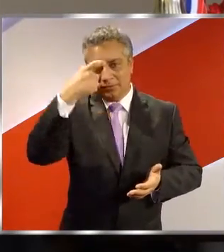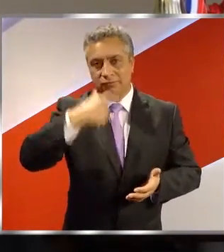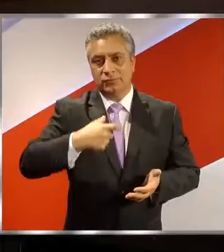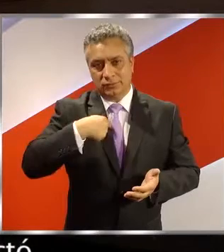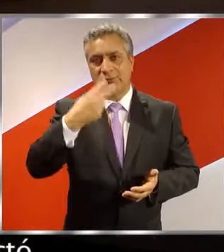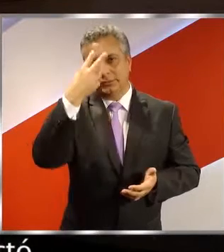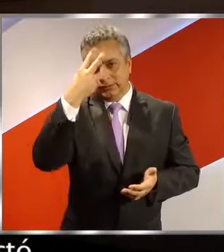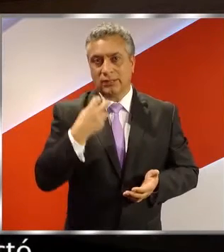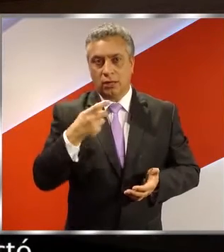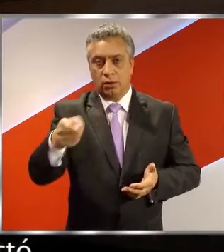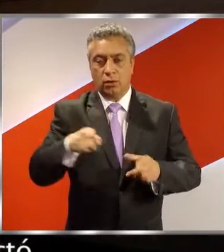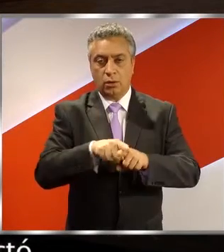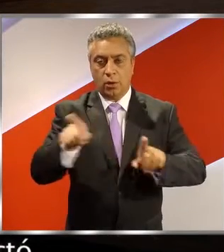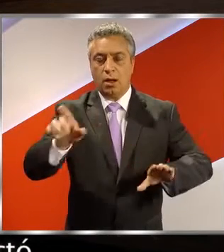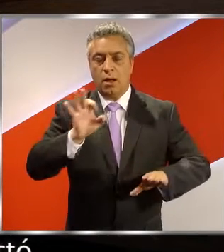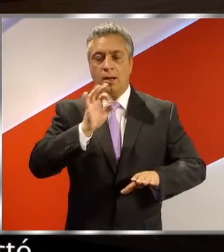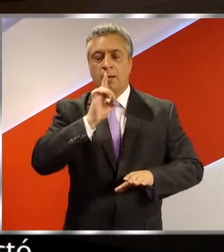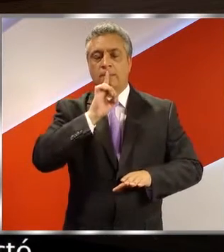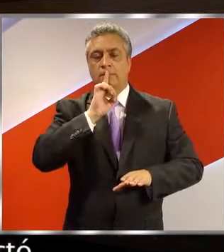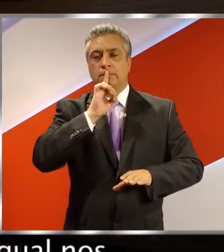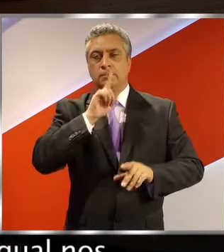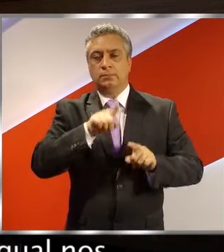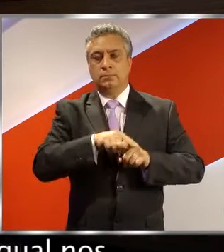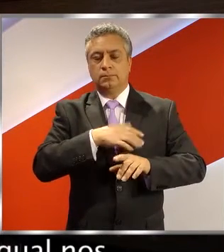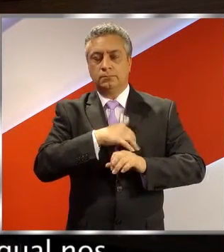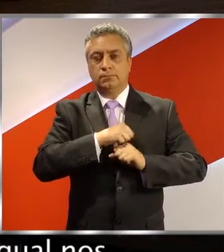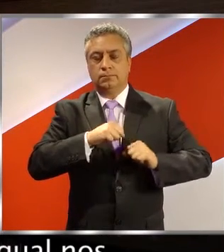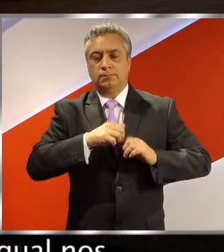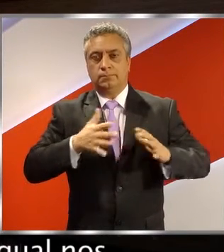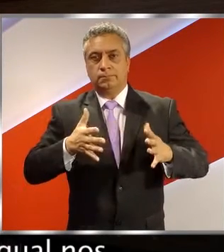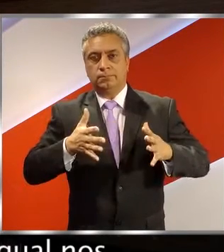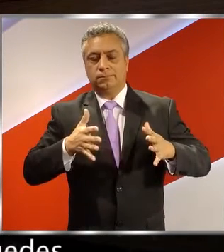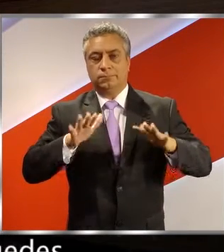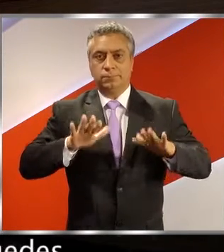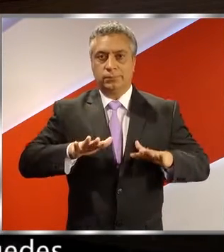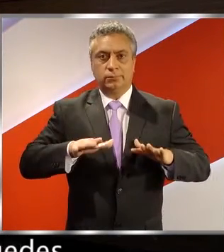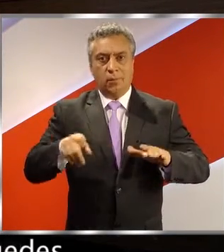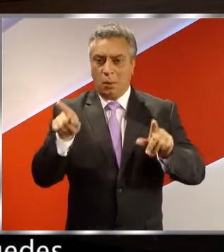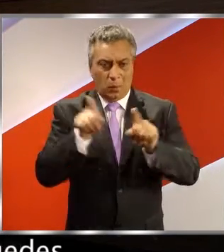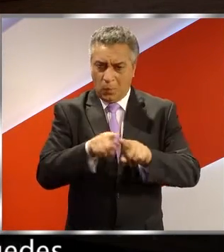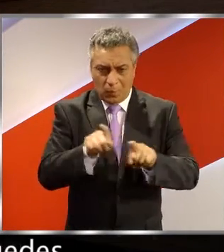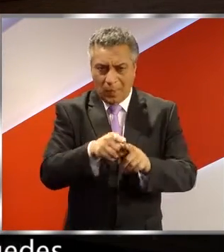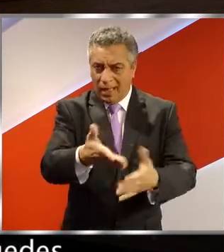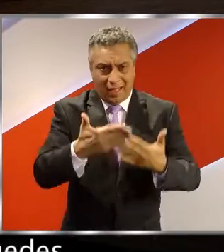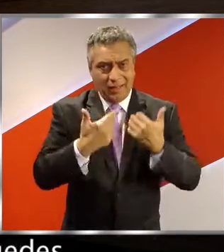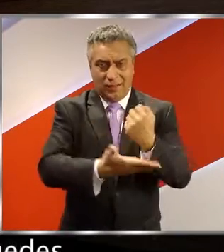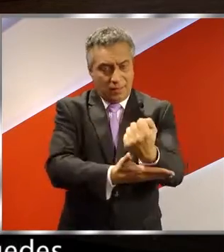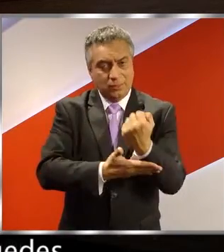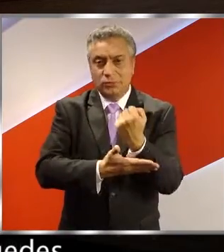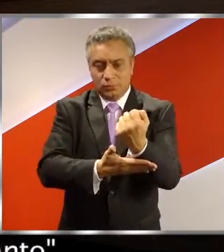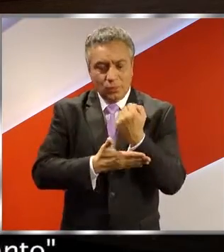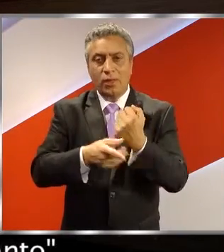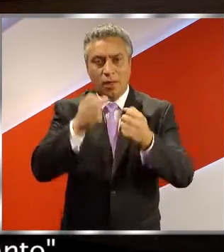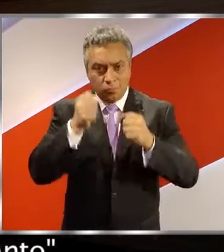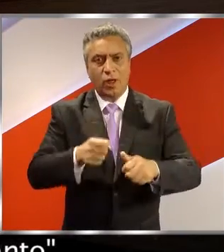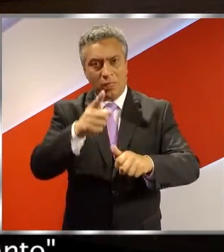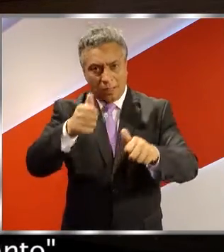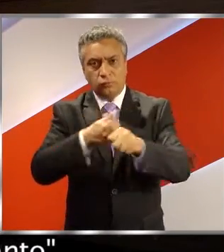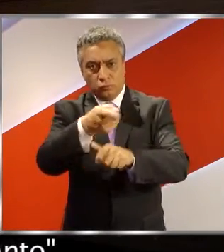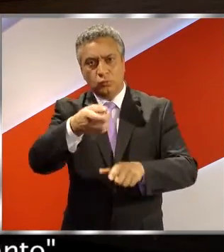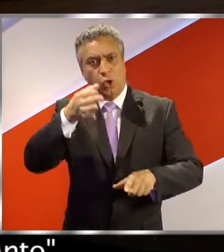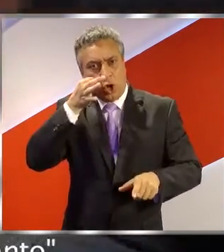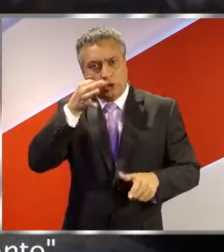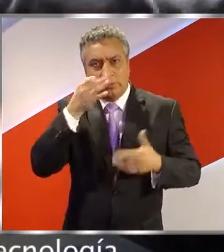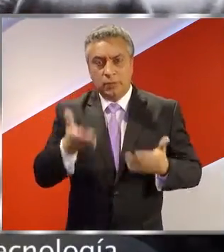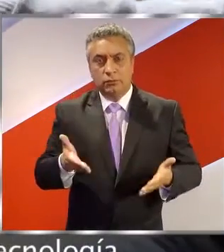ciego. Seguramente le impactó, pero me dice, oye, pero si igual nos puedes asesorar, nos puedes asistir con tu